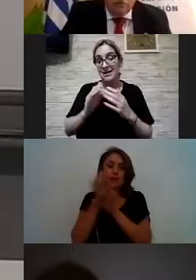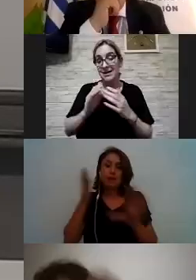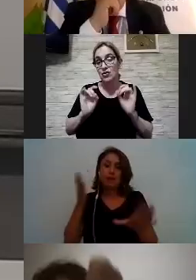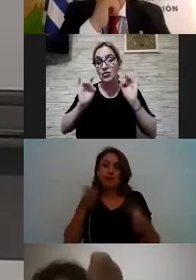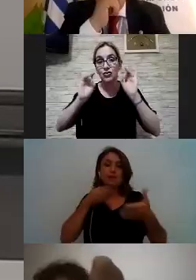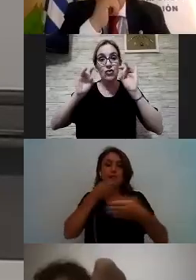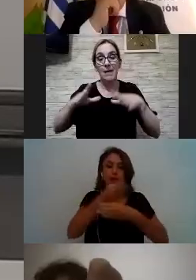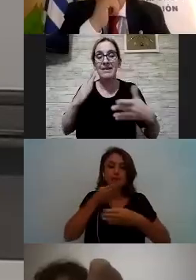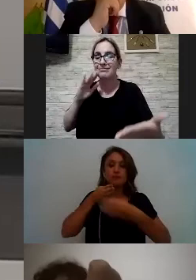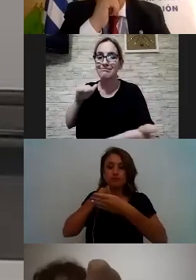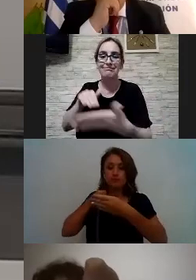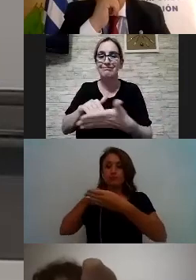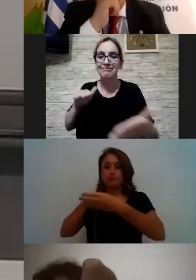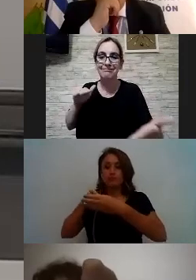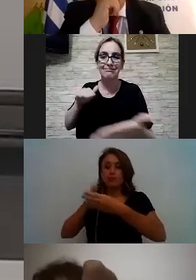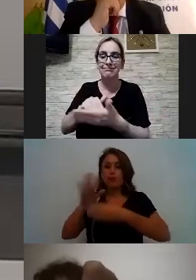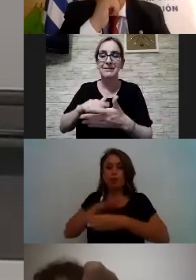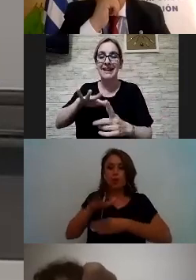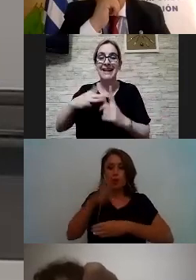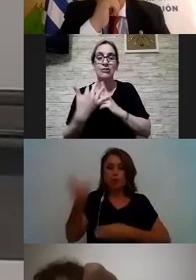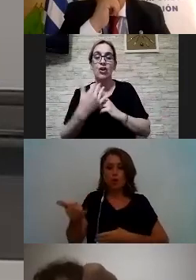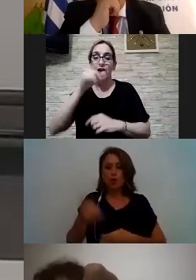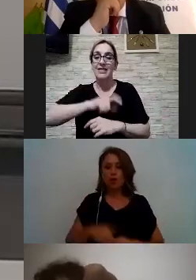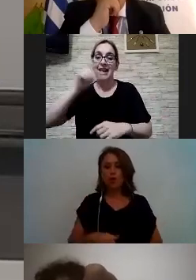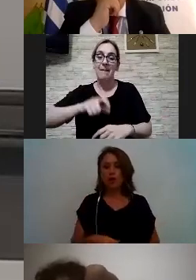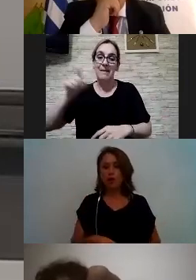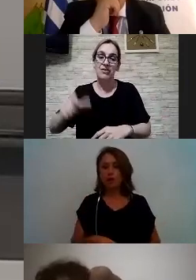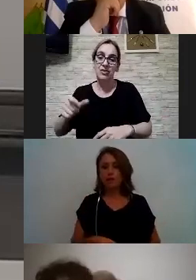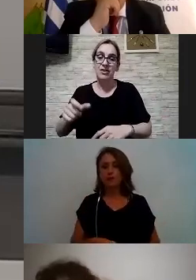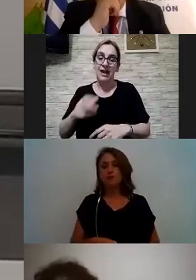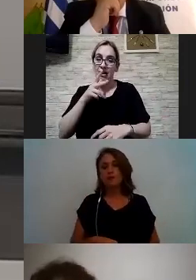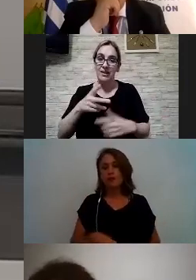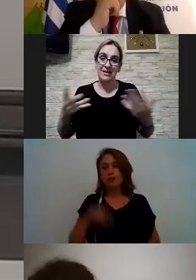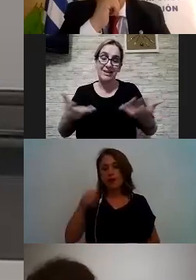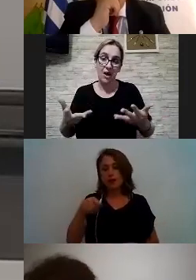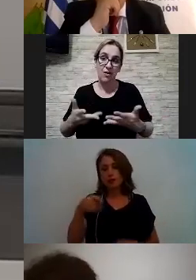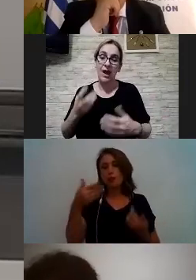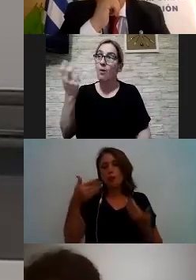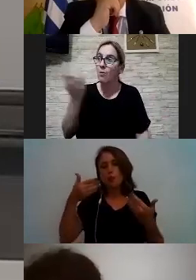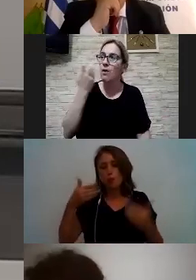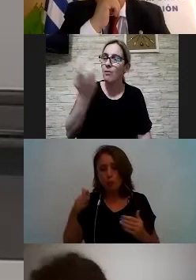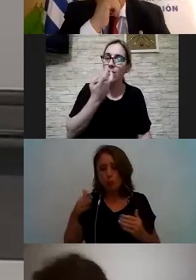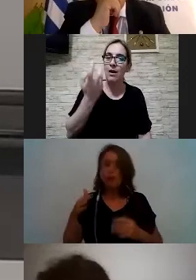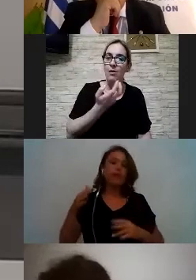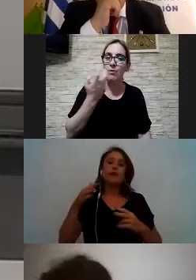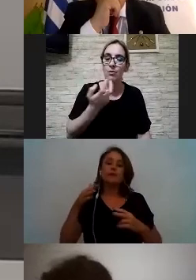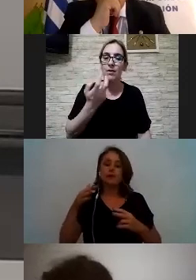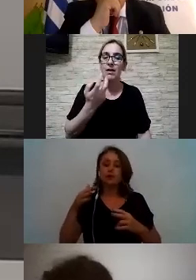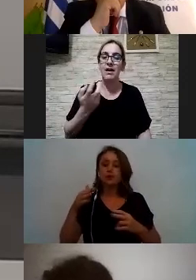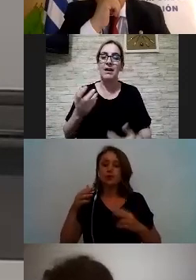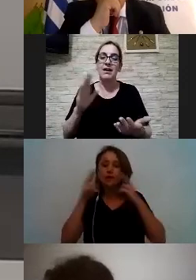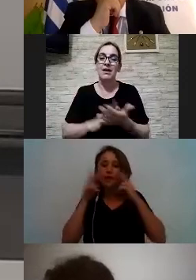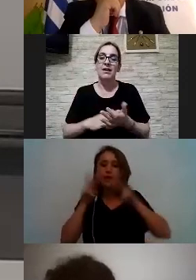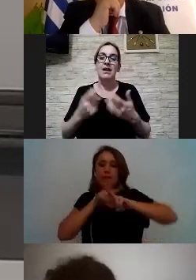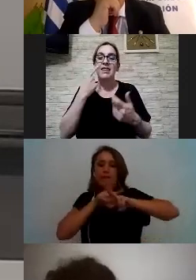barreras que se presentan en el entorno entonces bueno estos ejercicios buscan que podamos visibilizar de